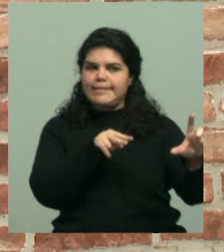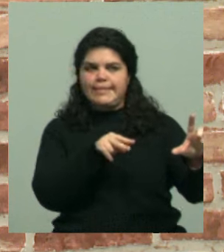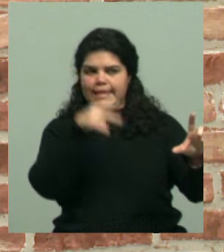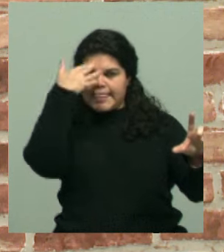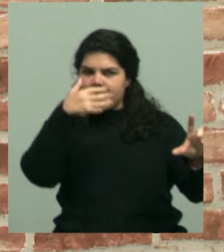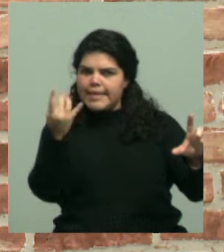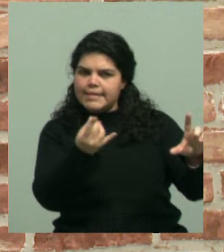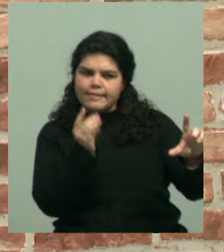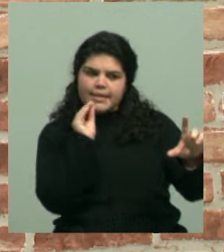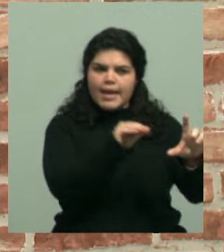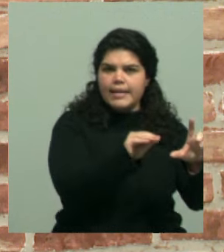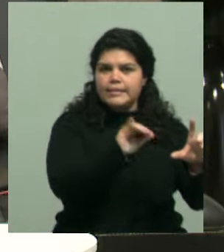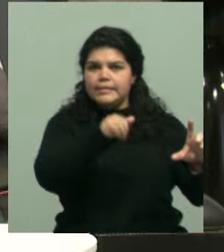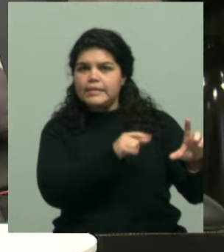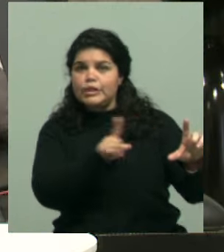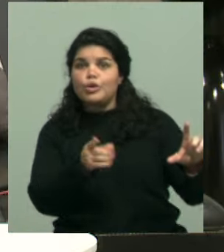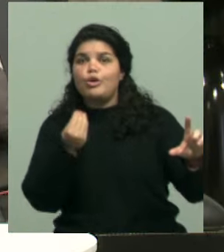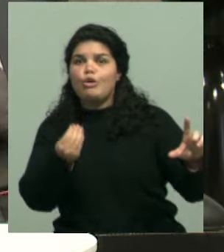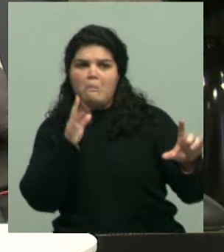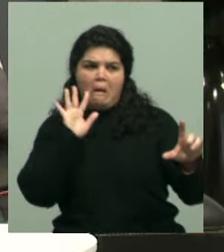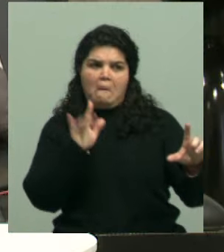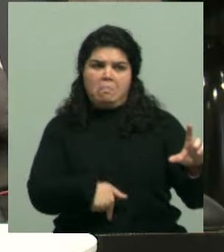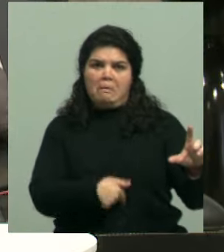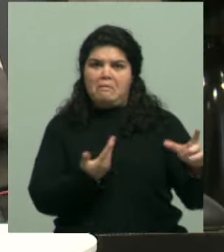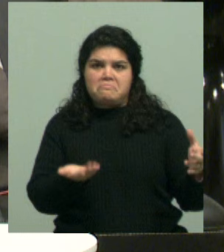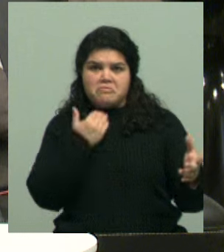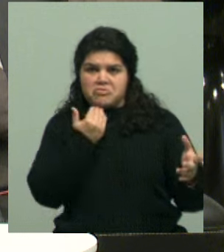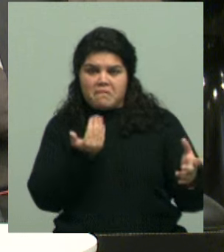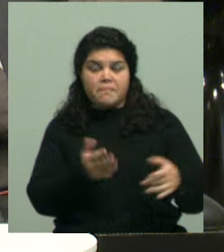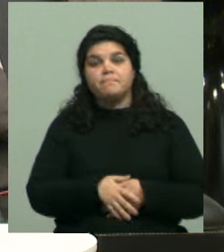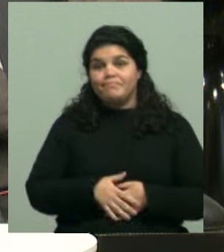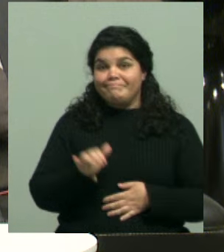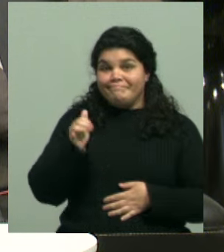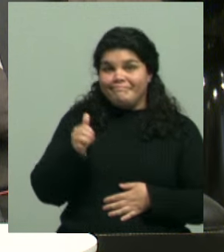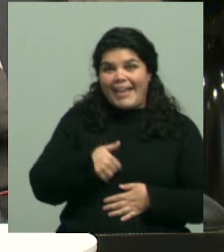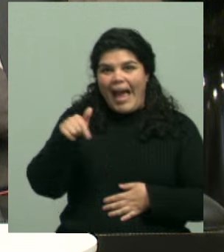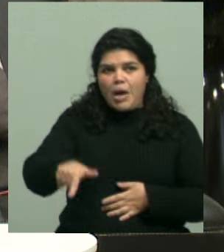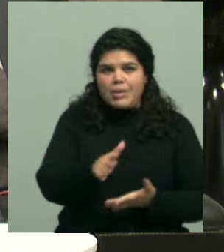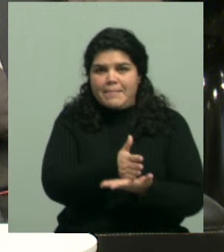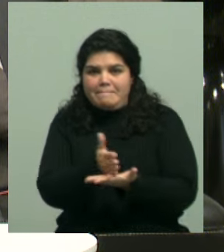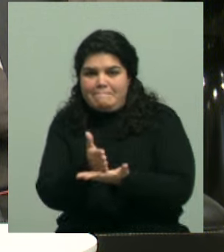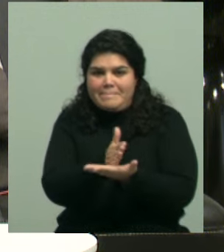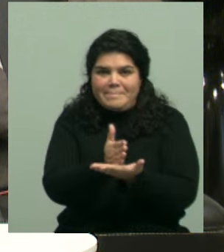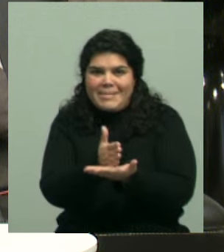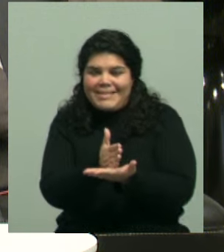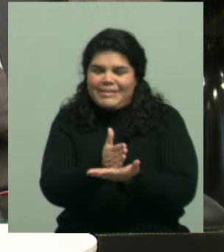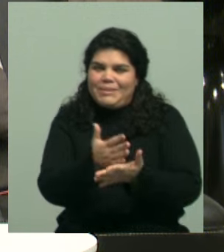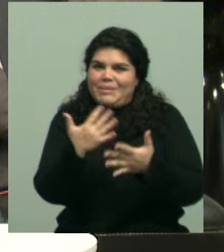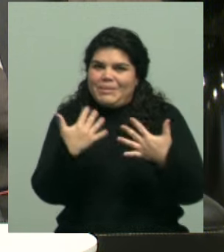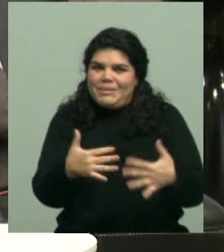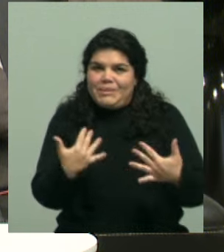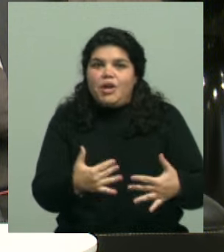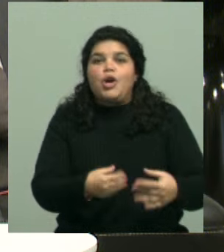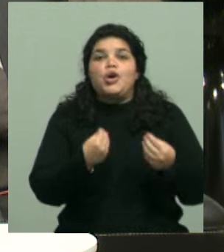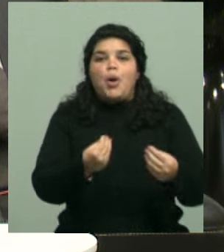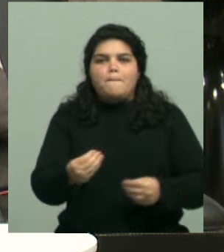y no te das cuenta tampoco. Exactamente. Actualmente los medios de comunicación están como rozando ese tema de perder un poco